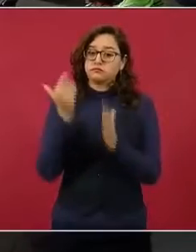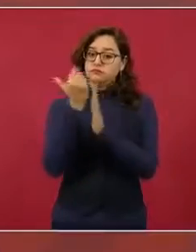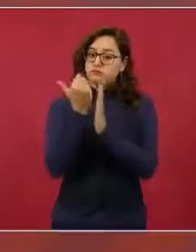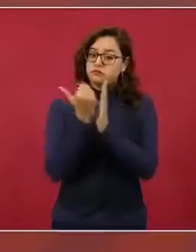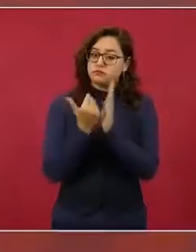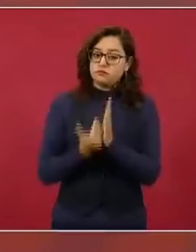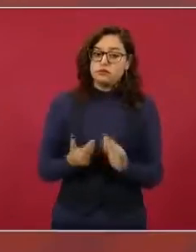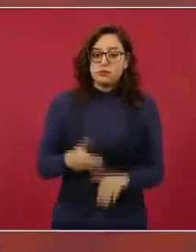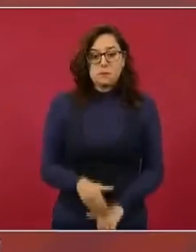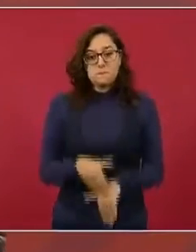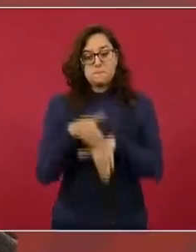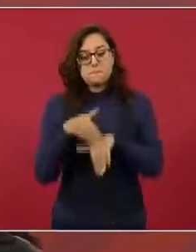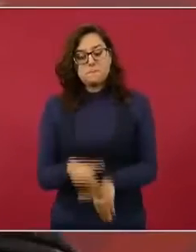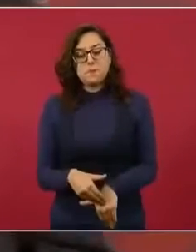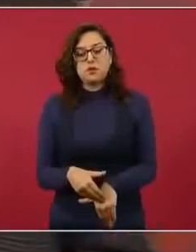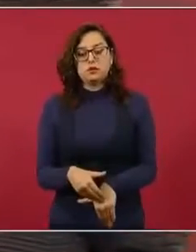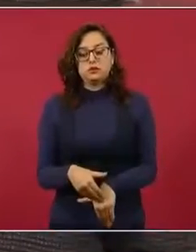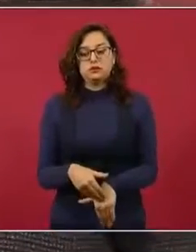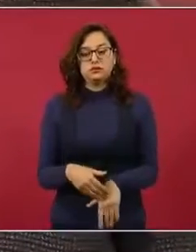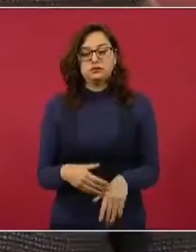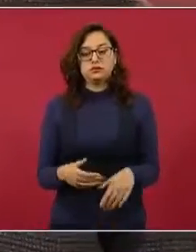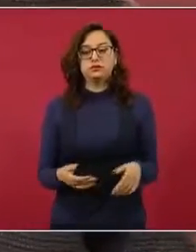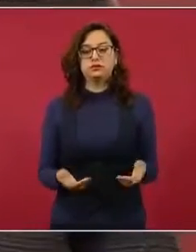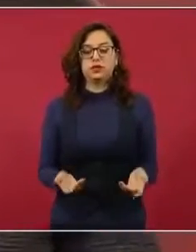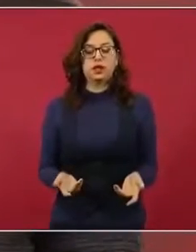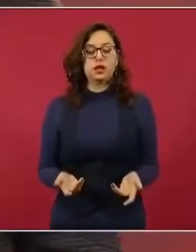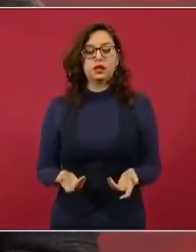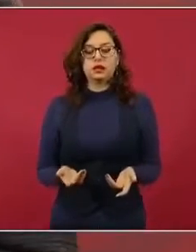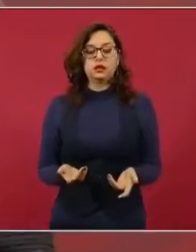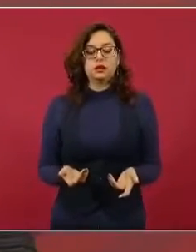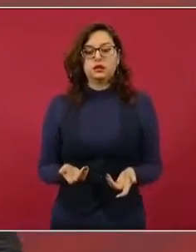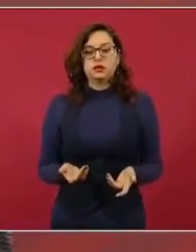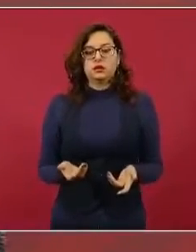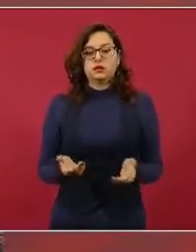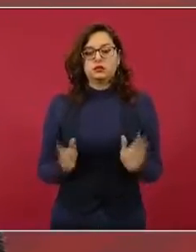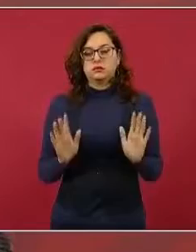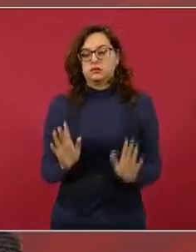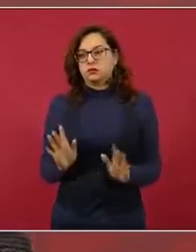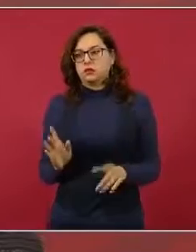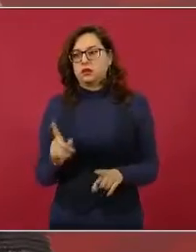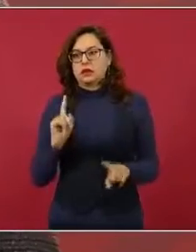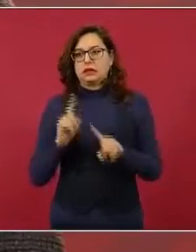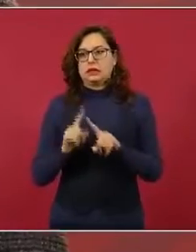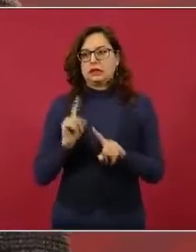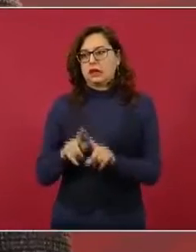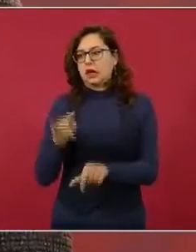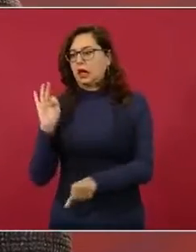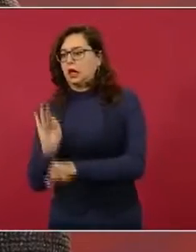sin beneficios para nadie,